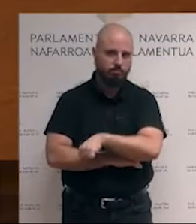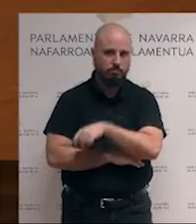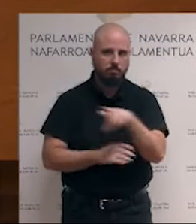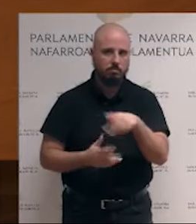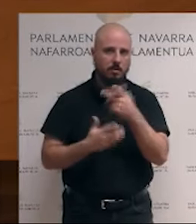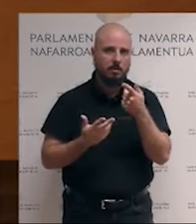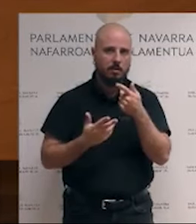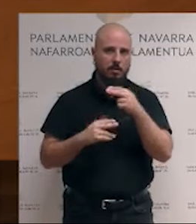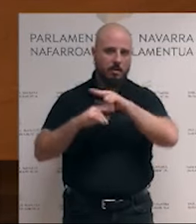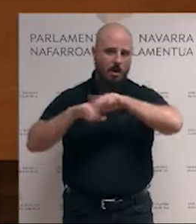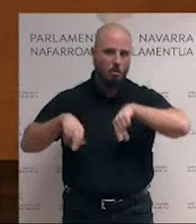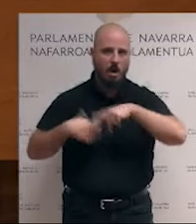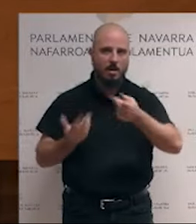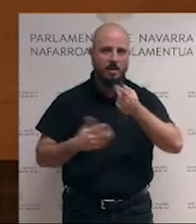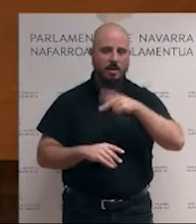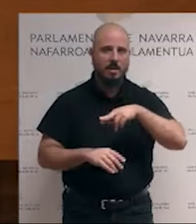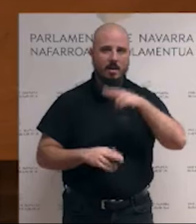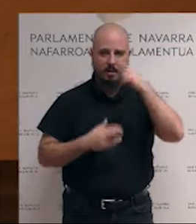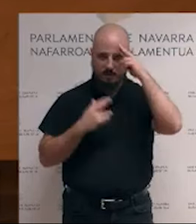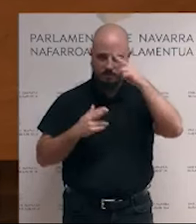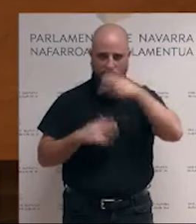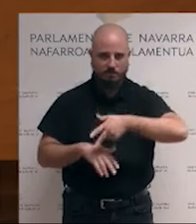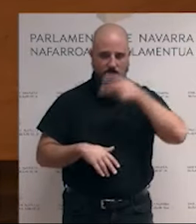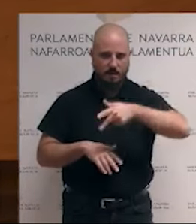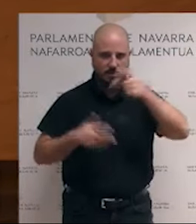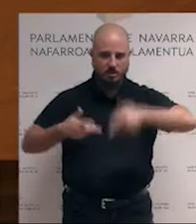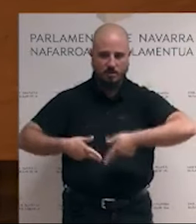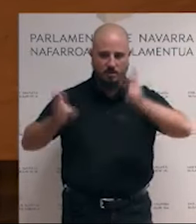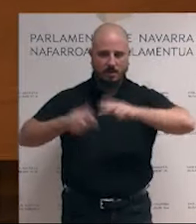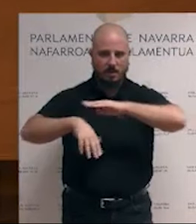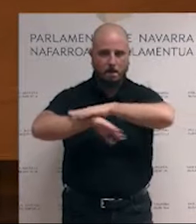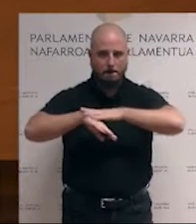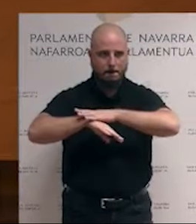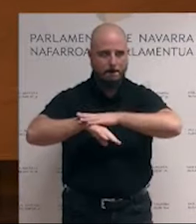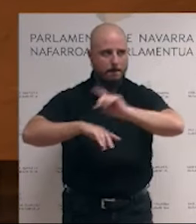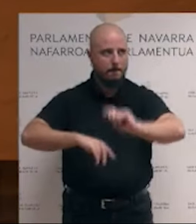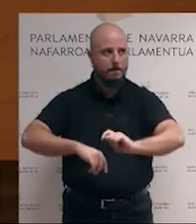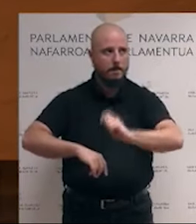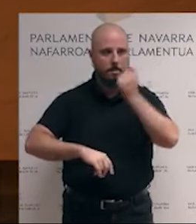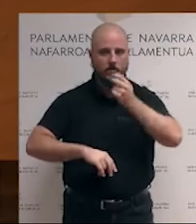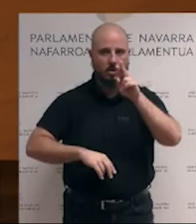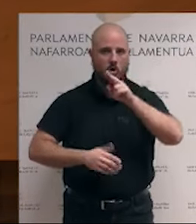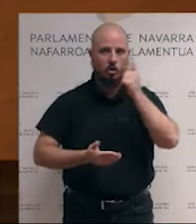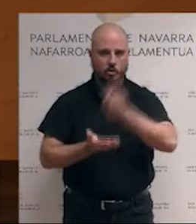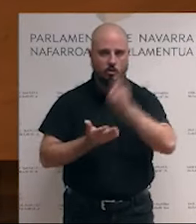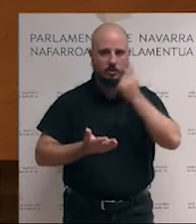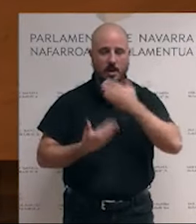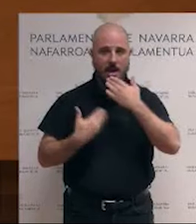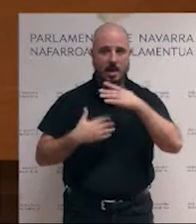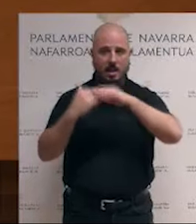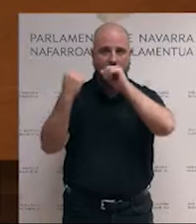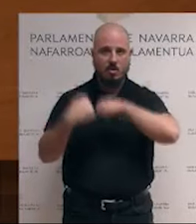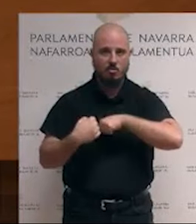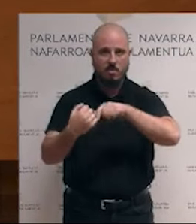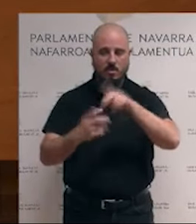y la protección de los derechos y libertades fundamentales. Recuerdo que, gracias a este acuerdo, hemos conseguido que se